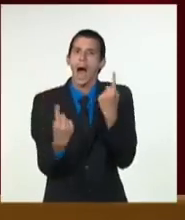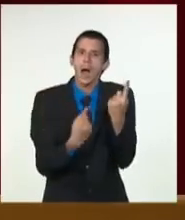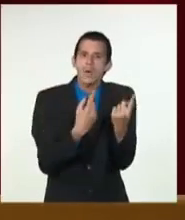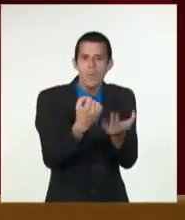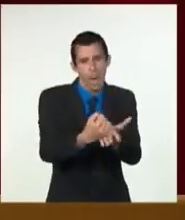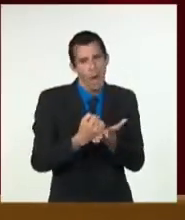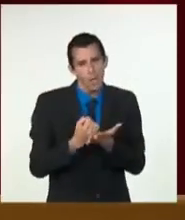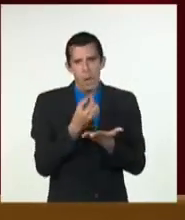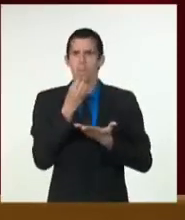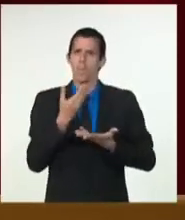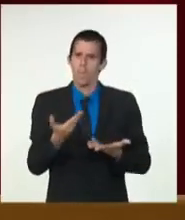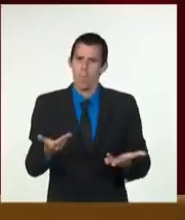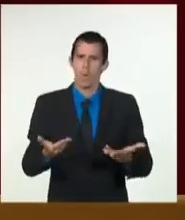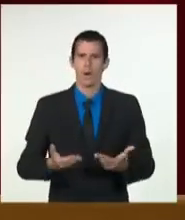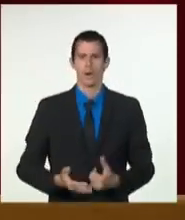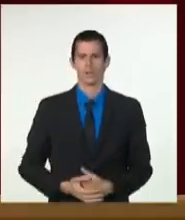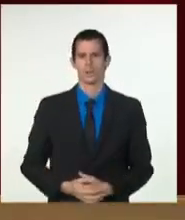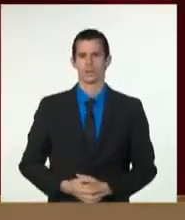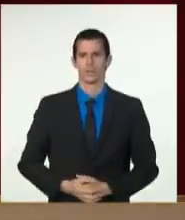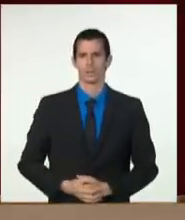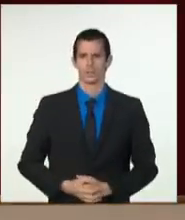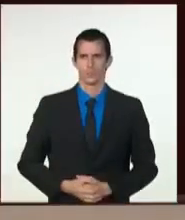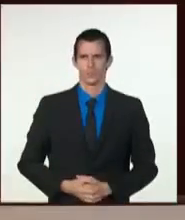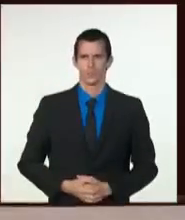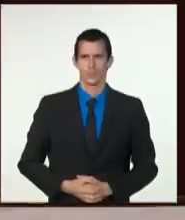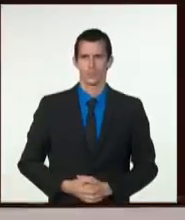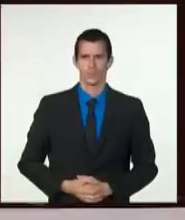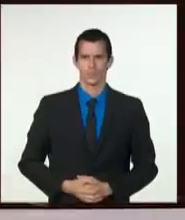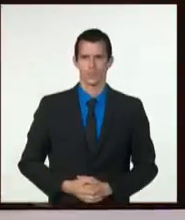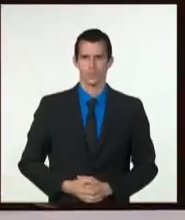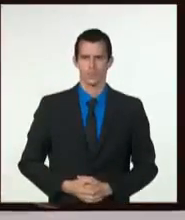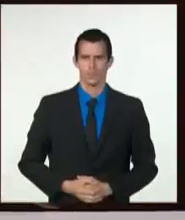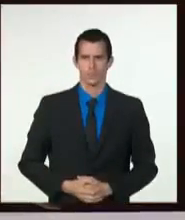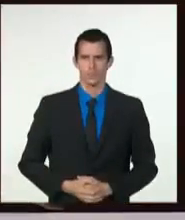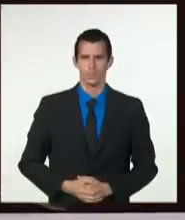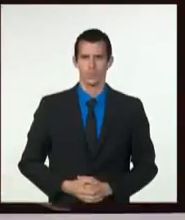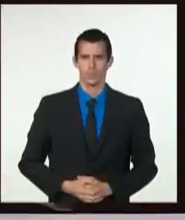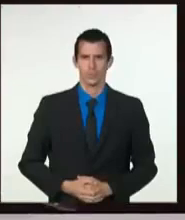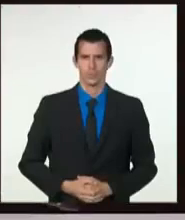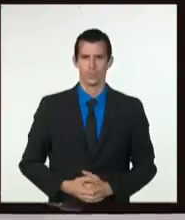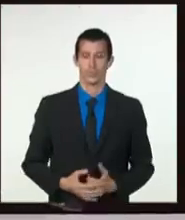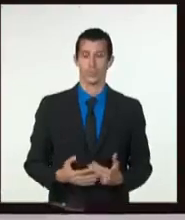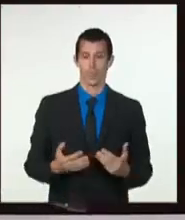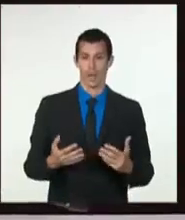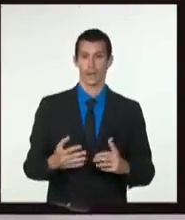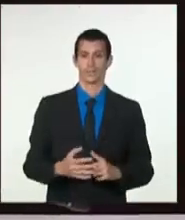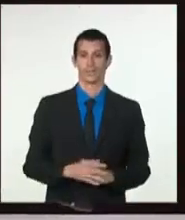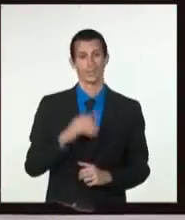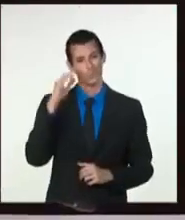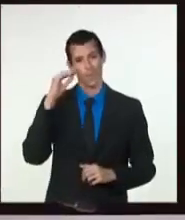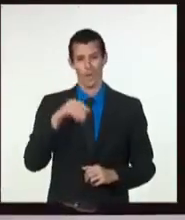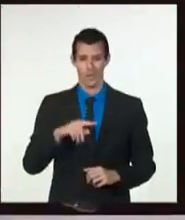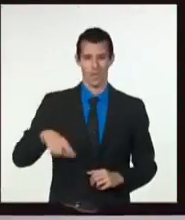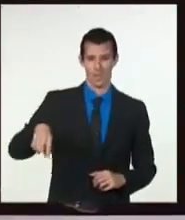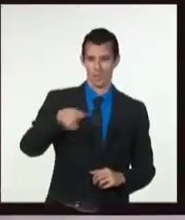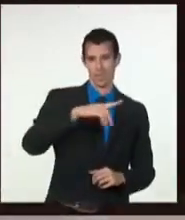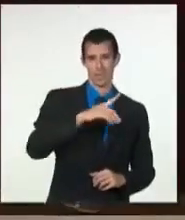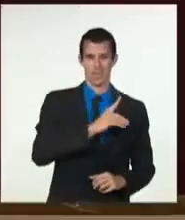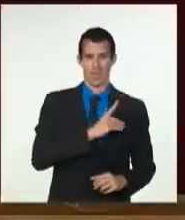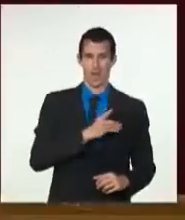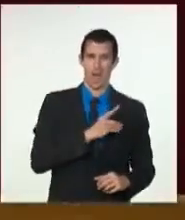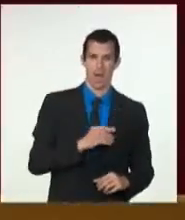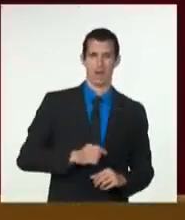con conocimiento. en la medida en que los delegados los presidentes de los consejos populares las